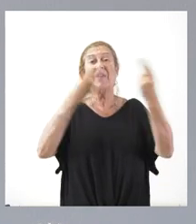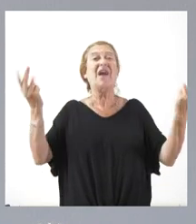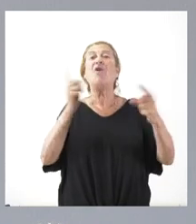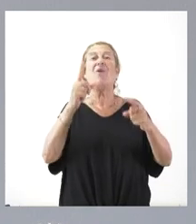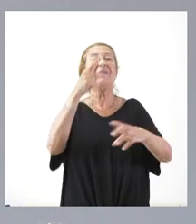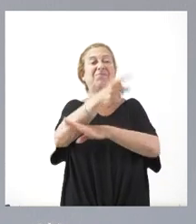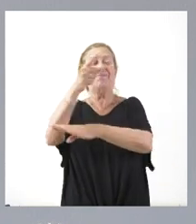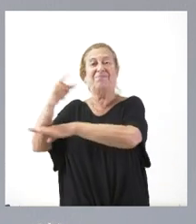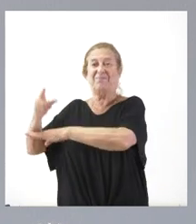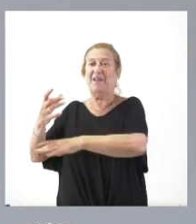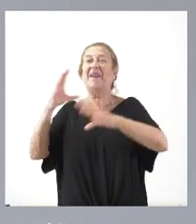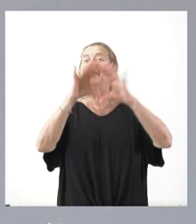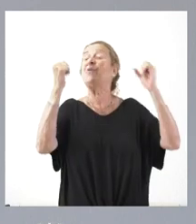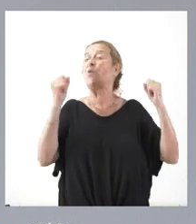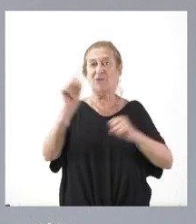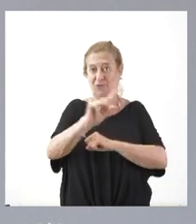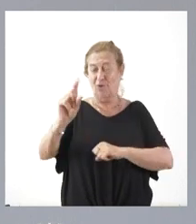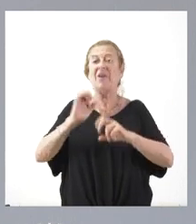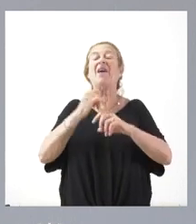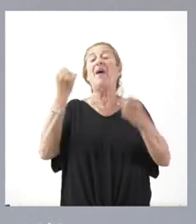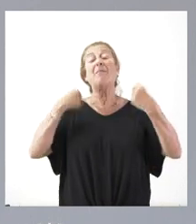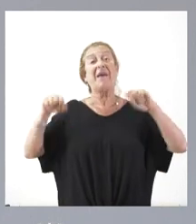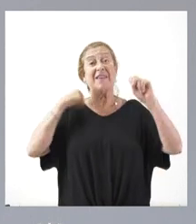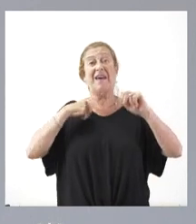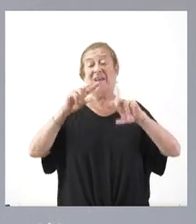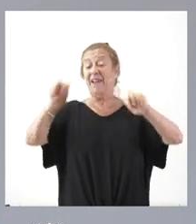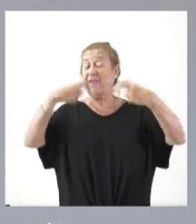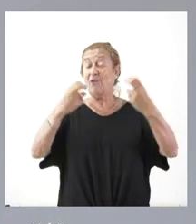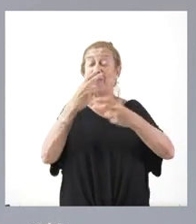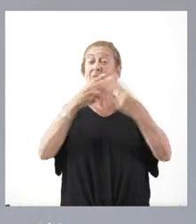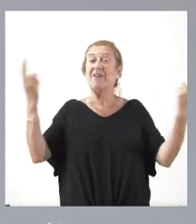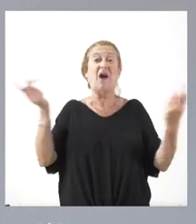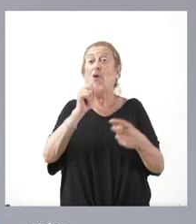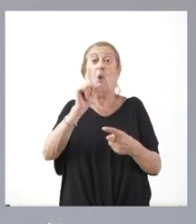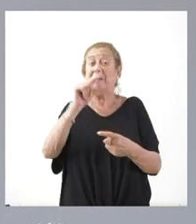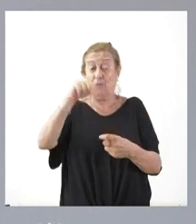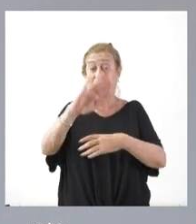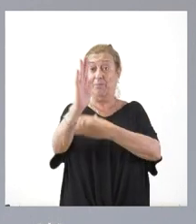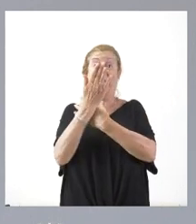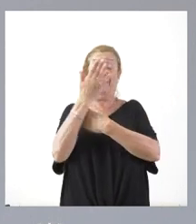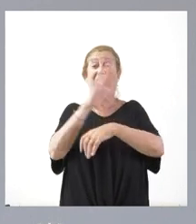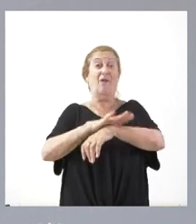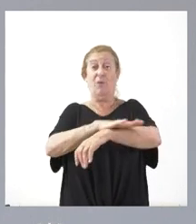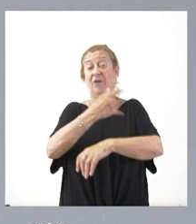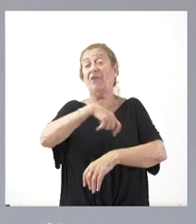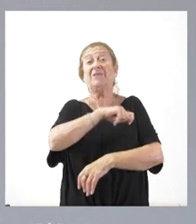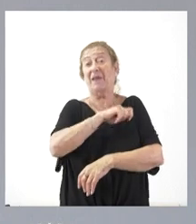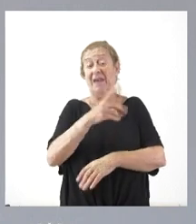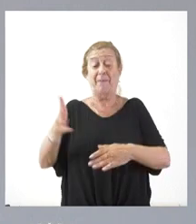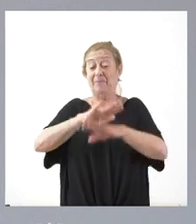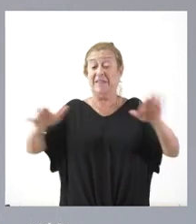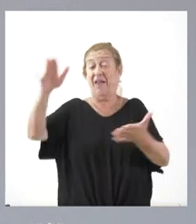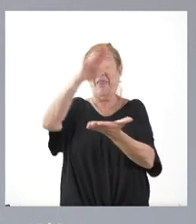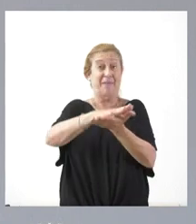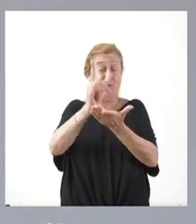instituciones, y practicar la regeneración democrática no es lo que nos plantea hoy el Gobierno de España encima de la mesa,